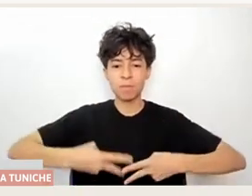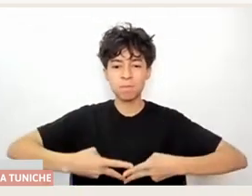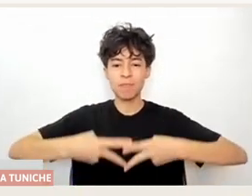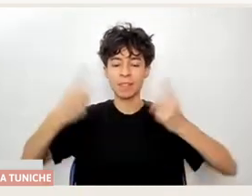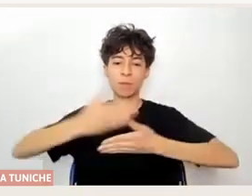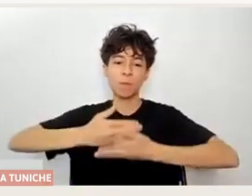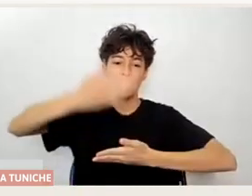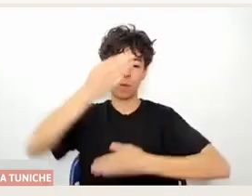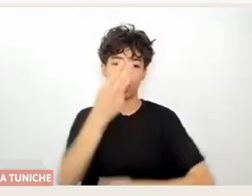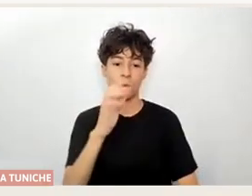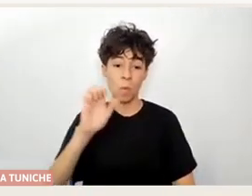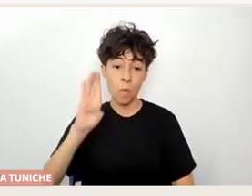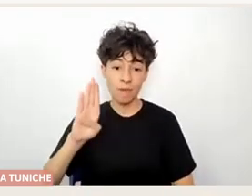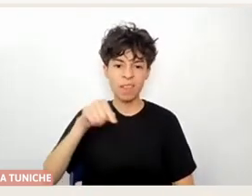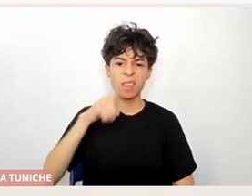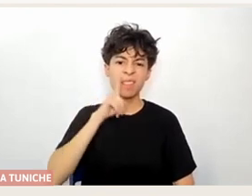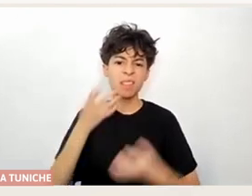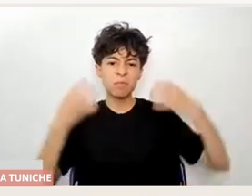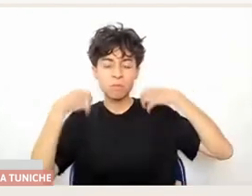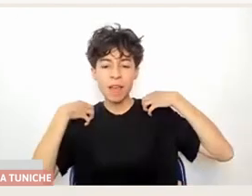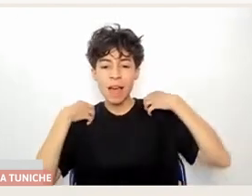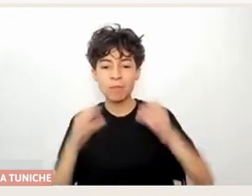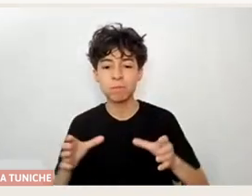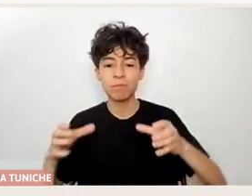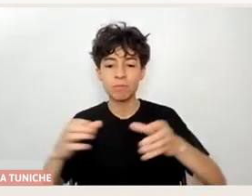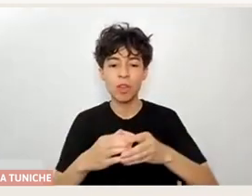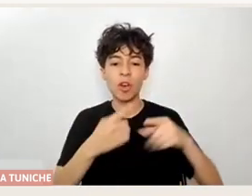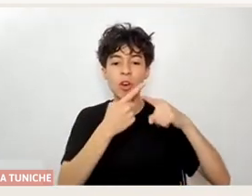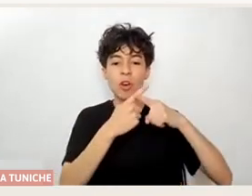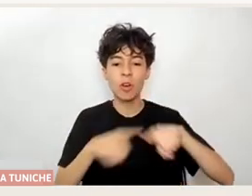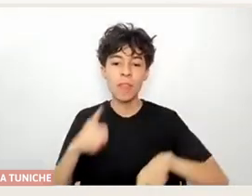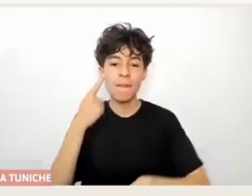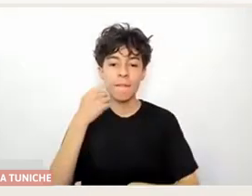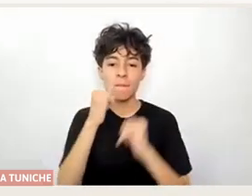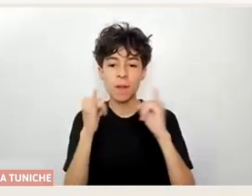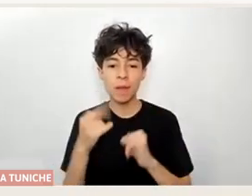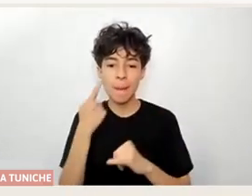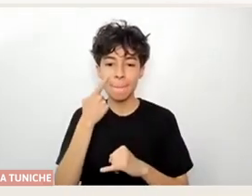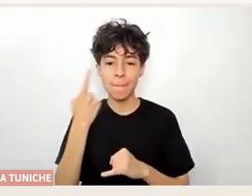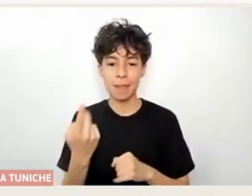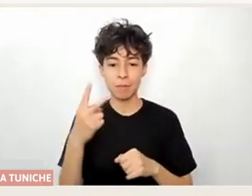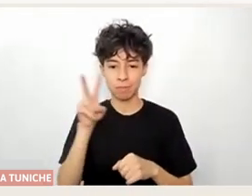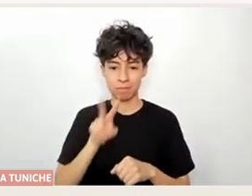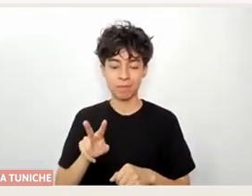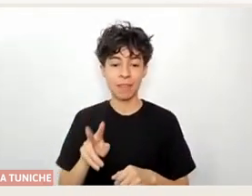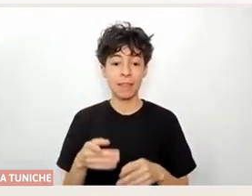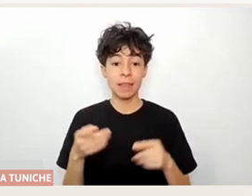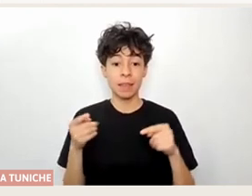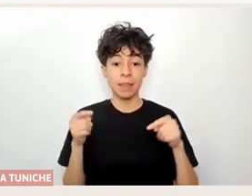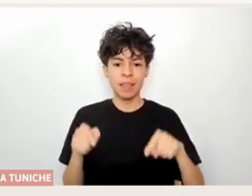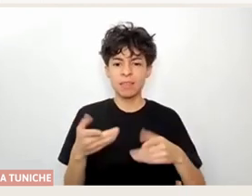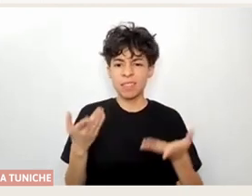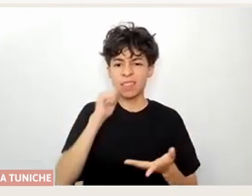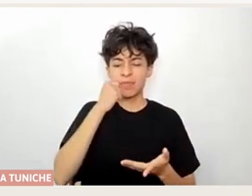Formas de Amirar es de suma importancia para nuestro instituto, por tanto es parte del objetivo estratégico de la Universidad Abierta de